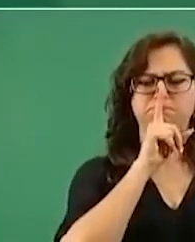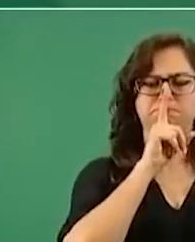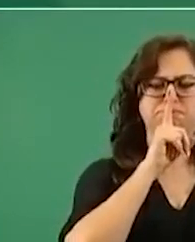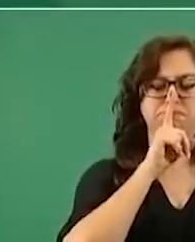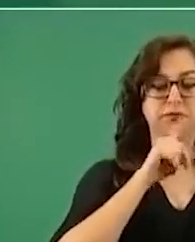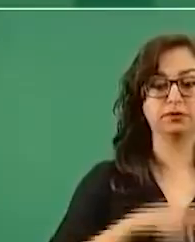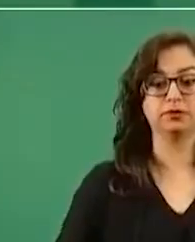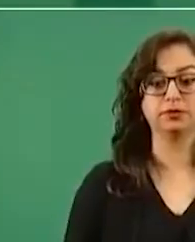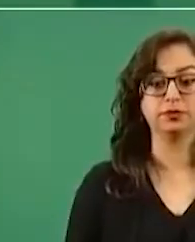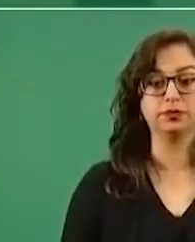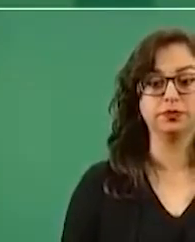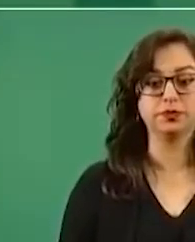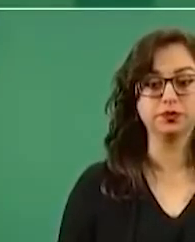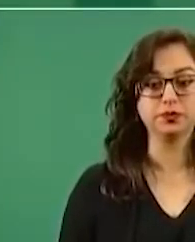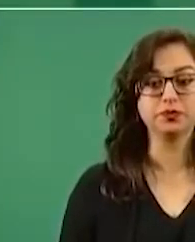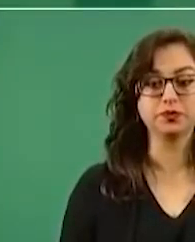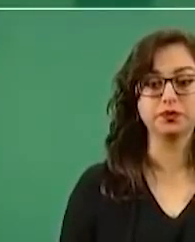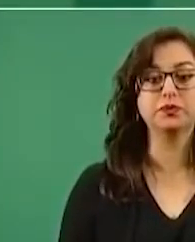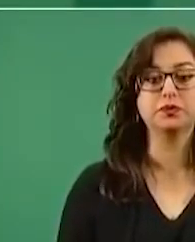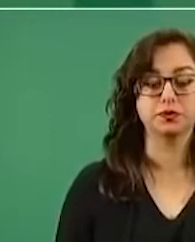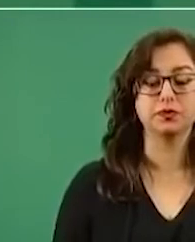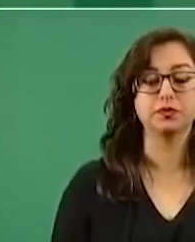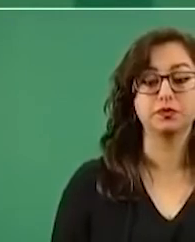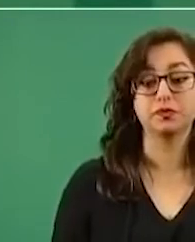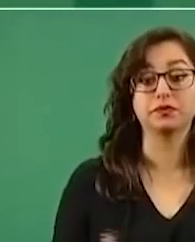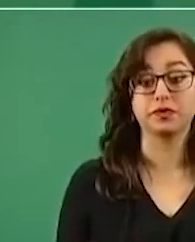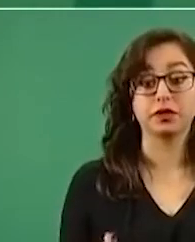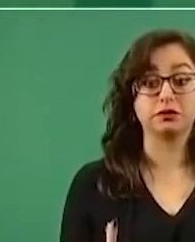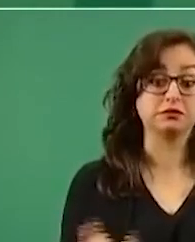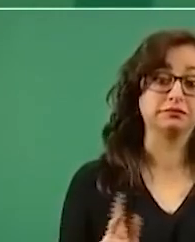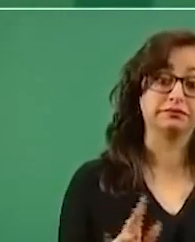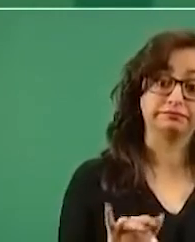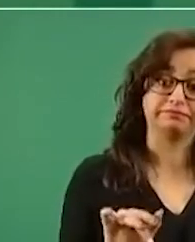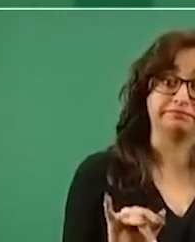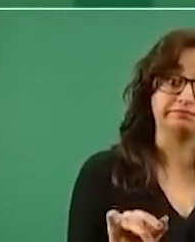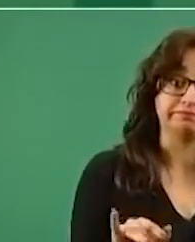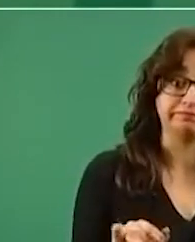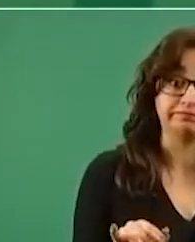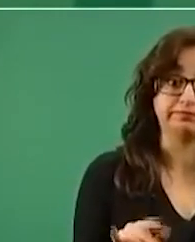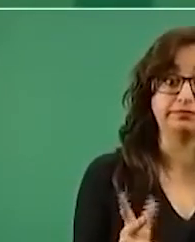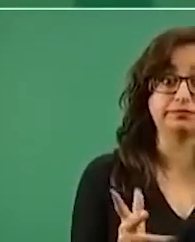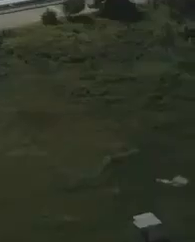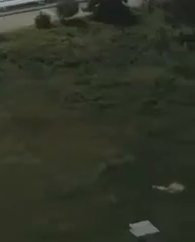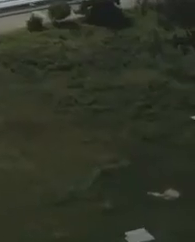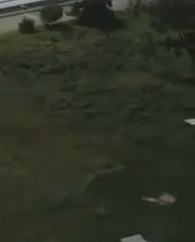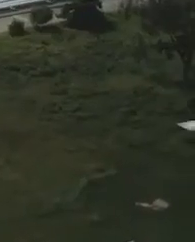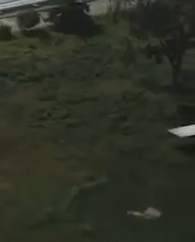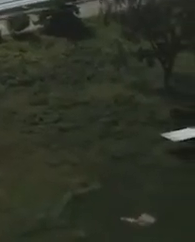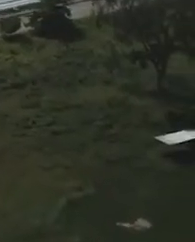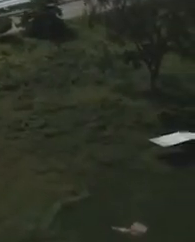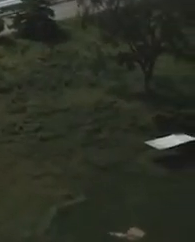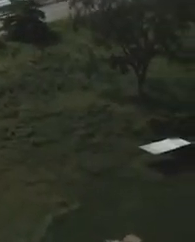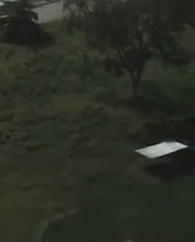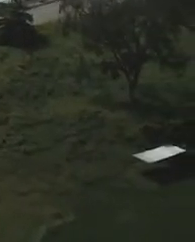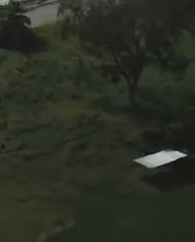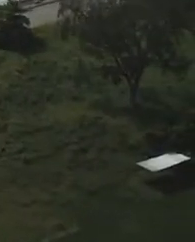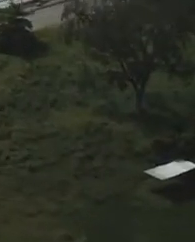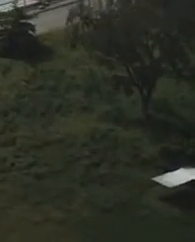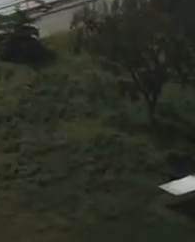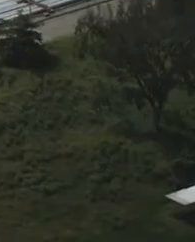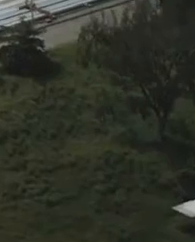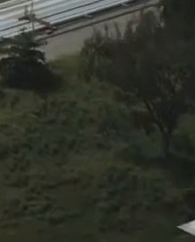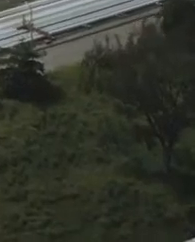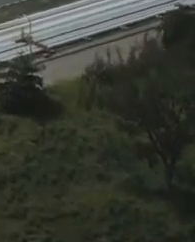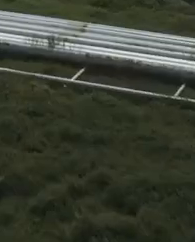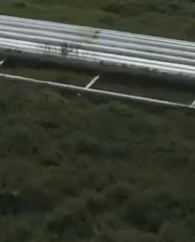Entonces sí corresponde, de acuerdo a la ley, al Banco de México entregar apoyos a la